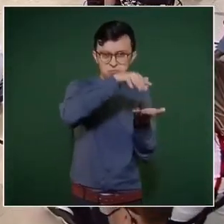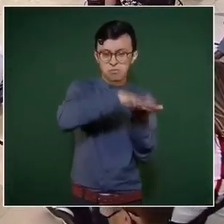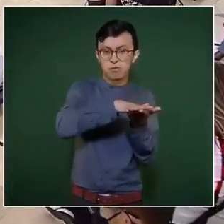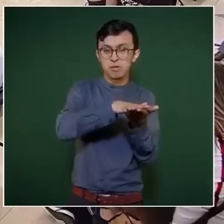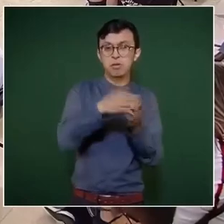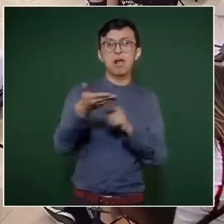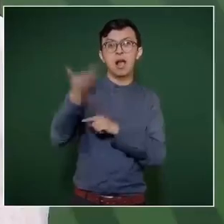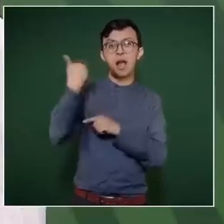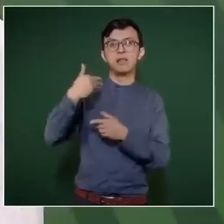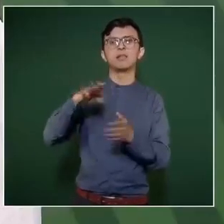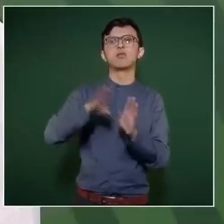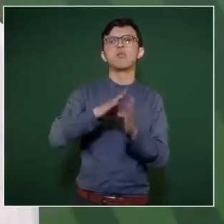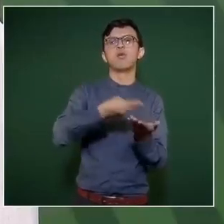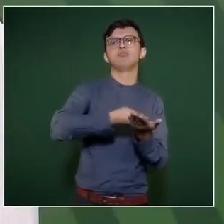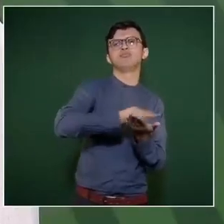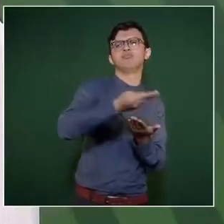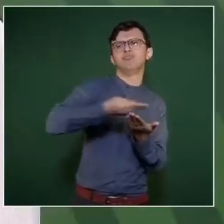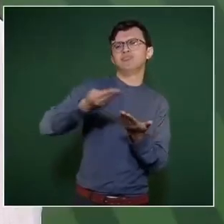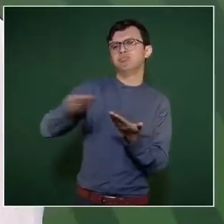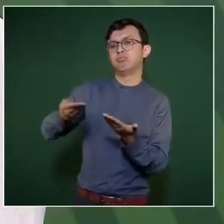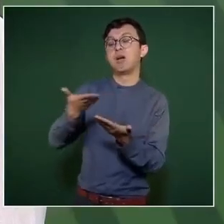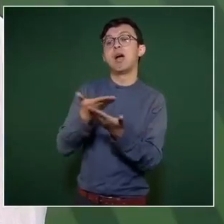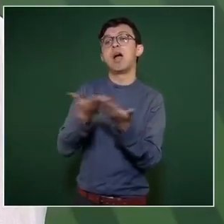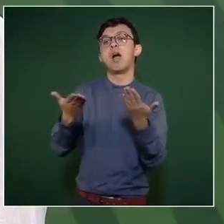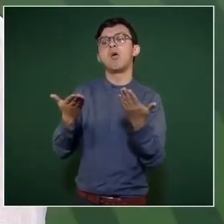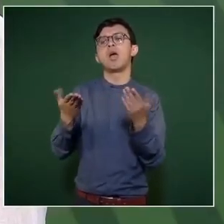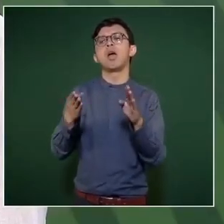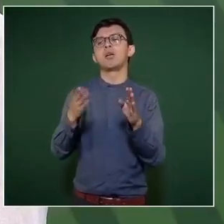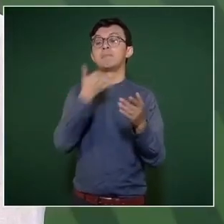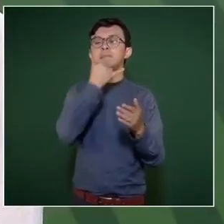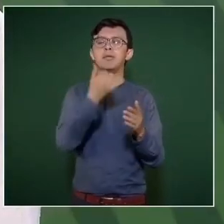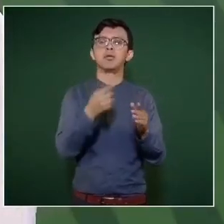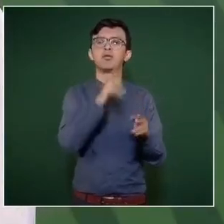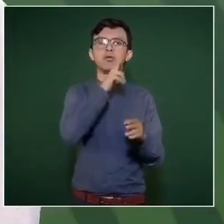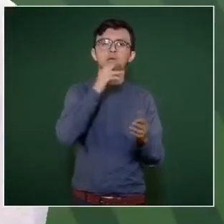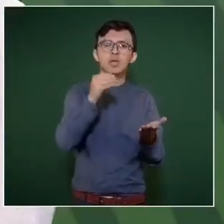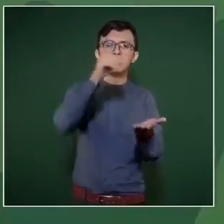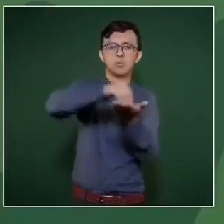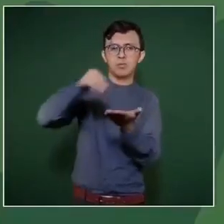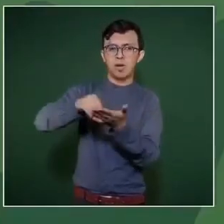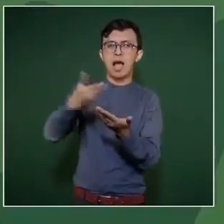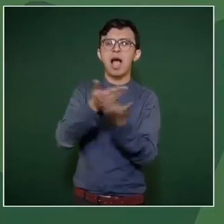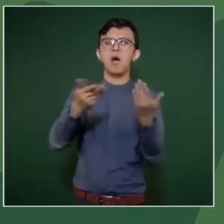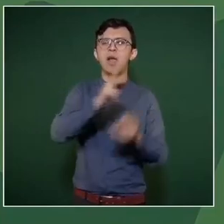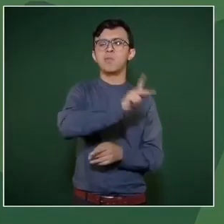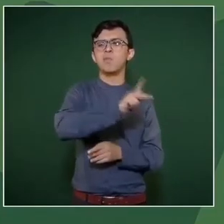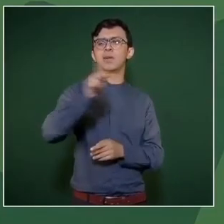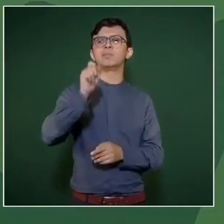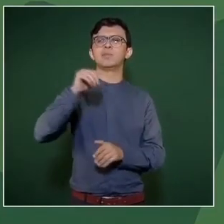antes eran boletines, ahora le llaman nado sincronizado,